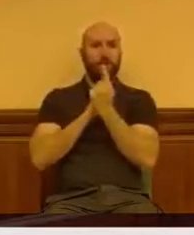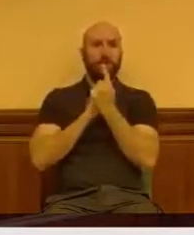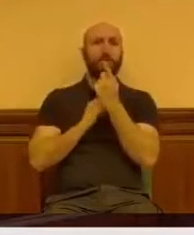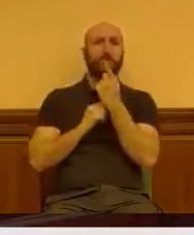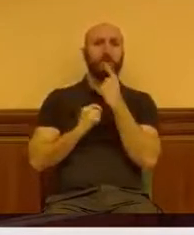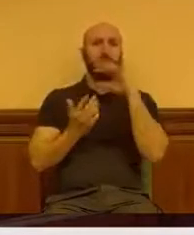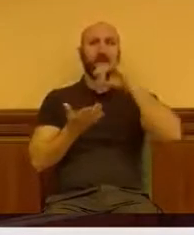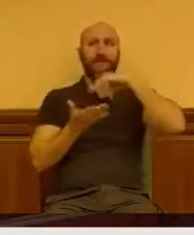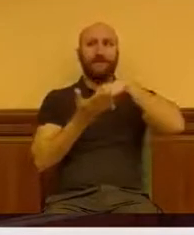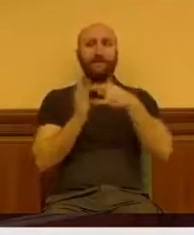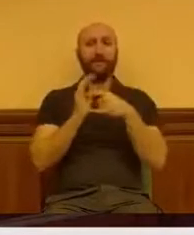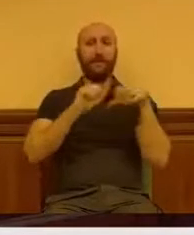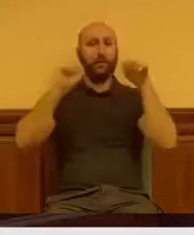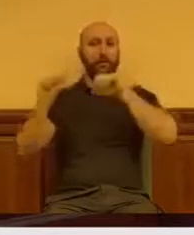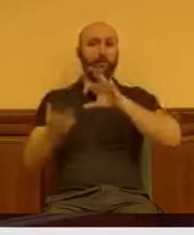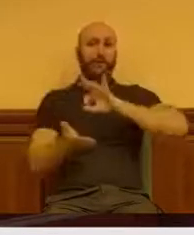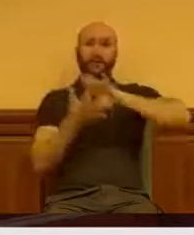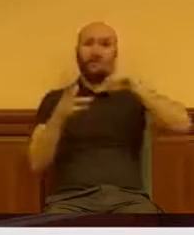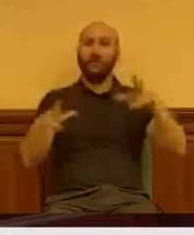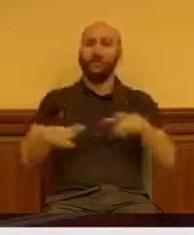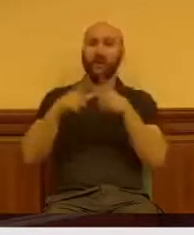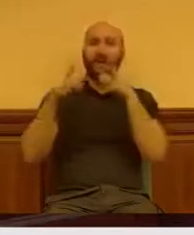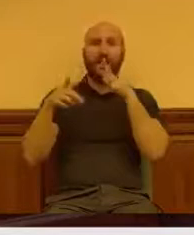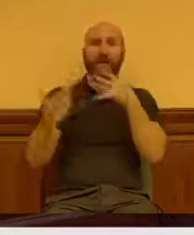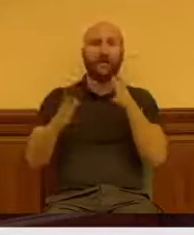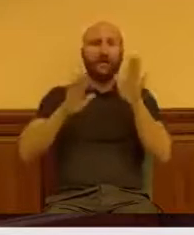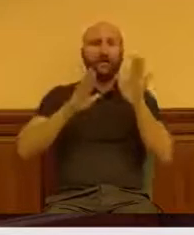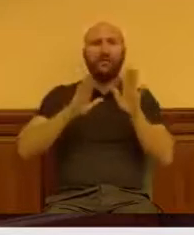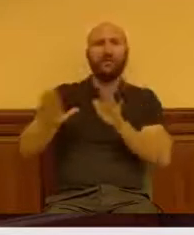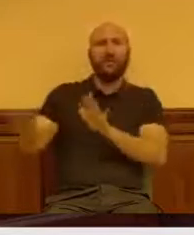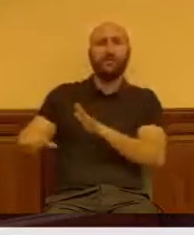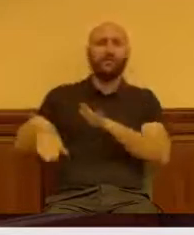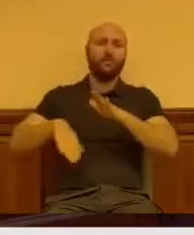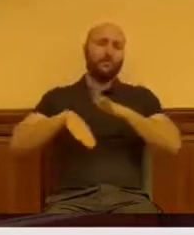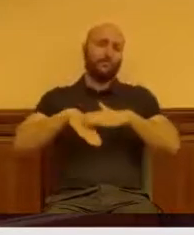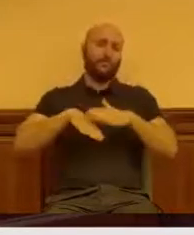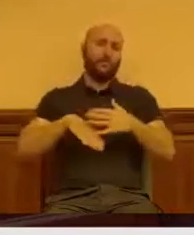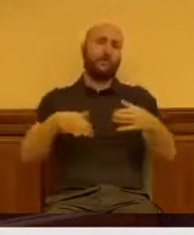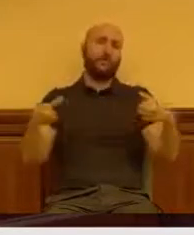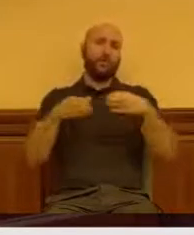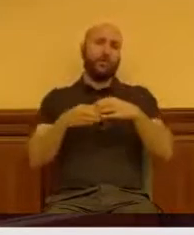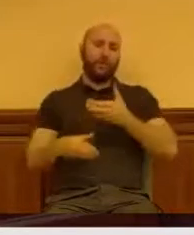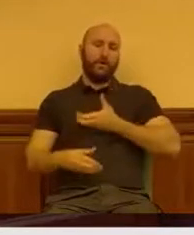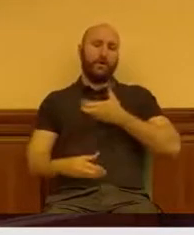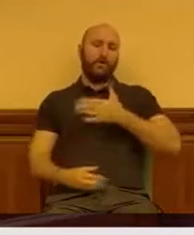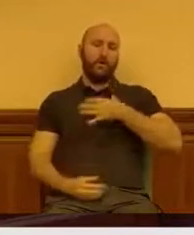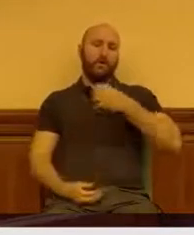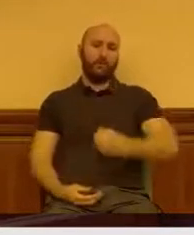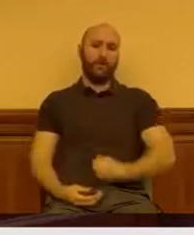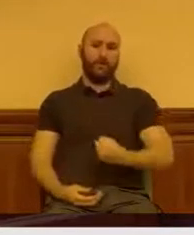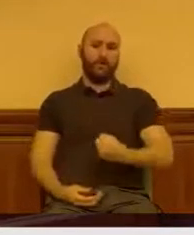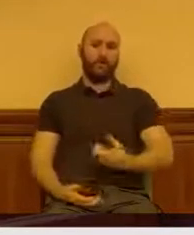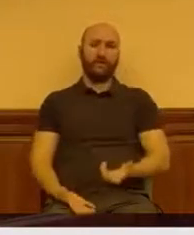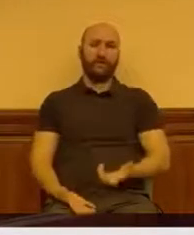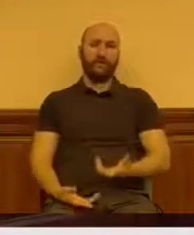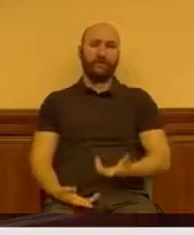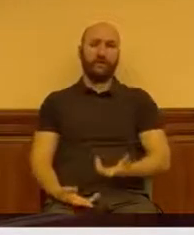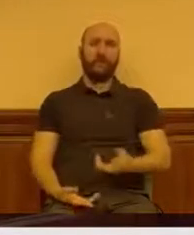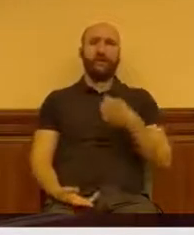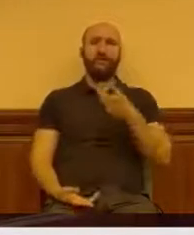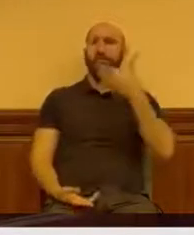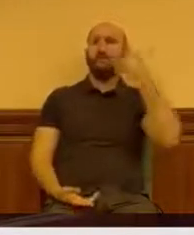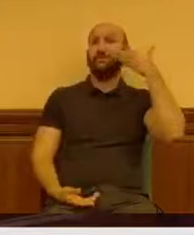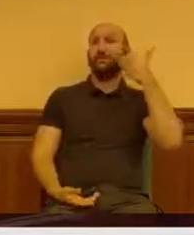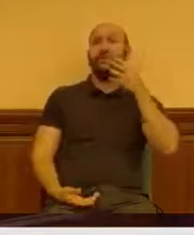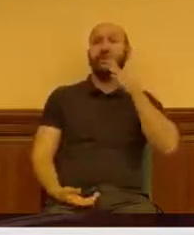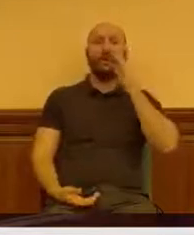de protección de servicios sociales se encuentra abandonado por parte de la Corporación Municipal del Ayuntamiento de Móstoles. Usted tiene el honor de haber sido